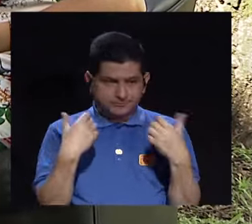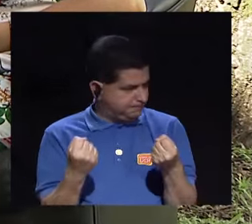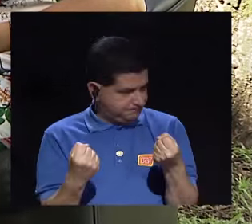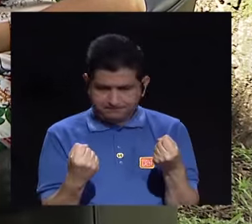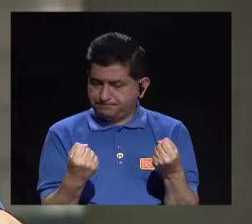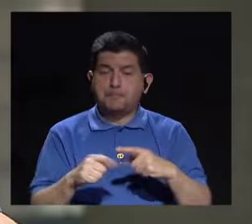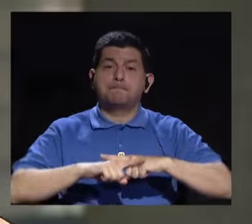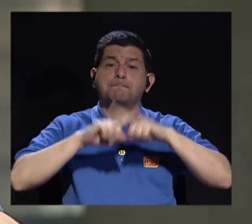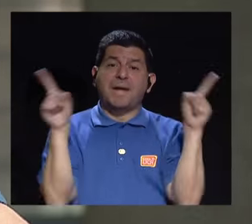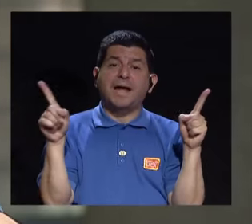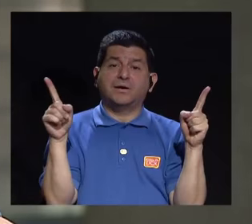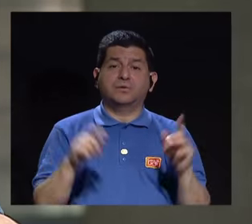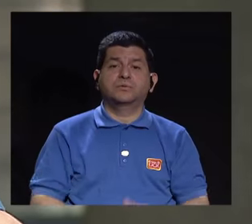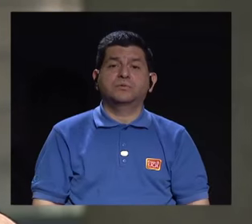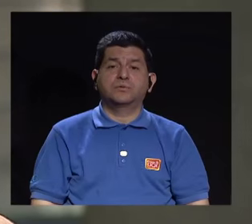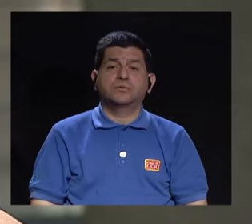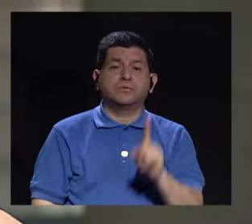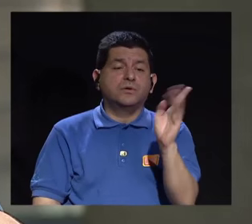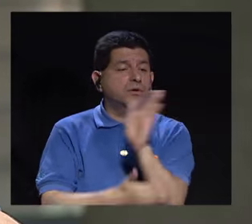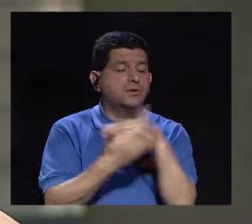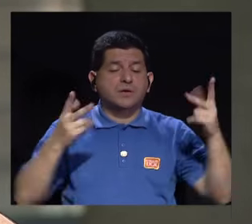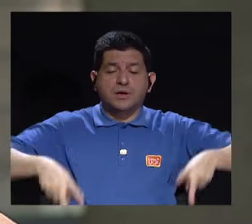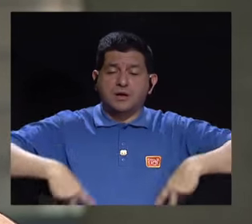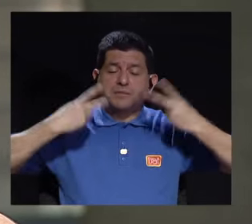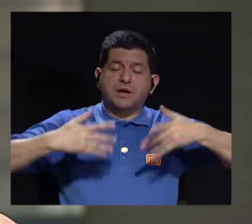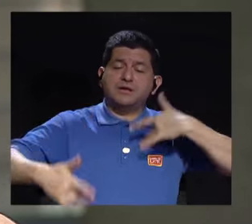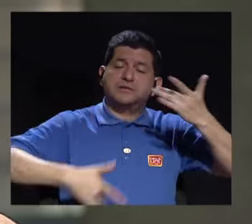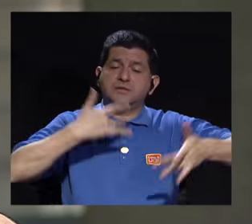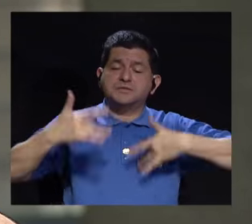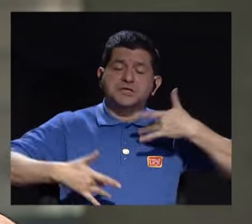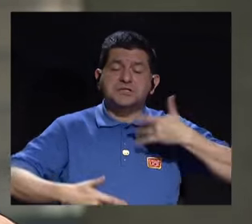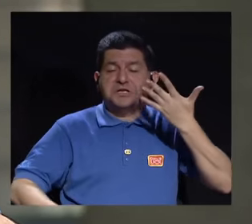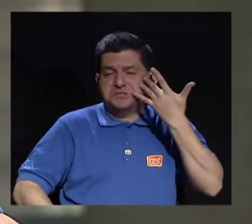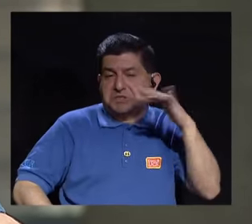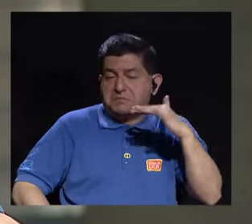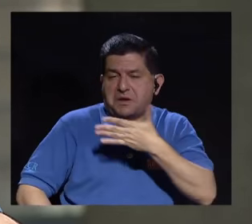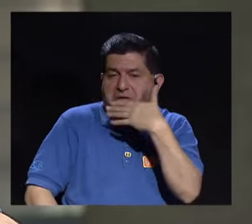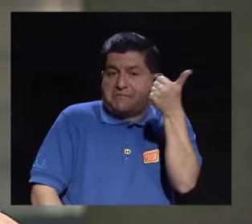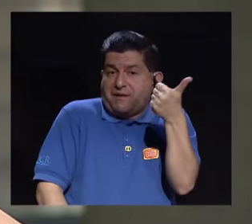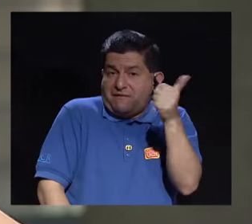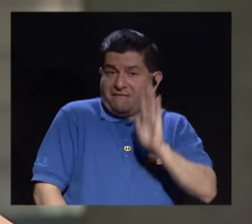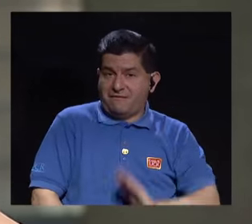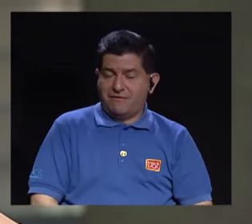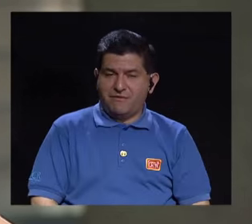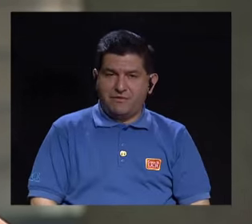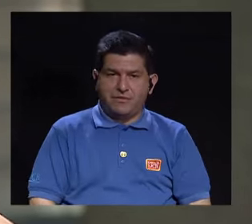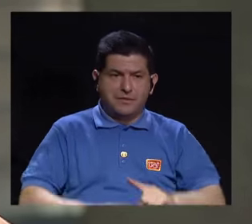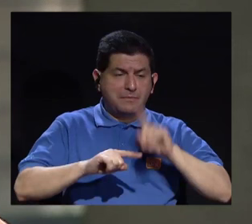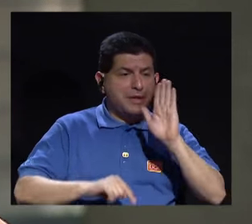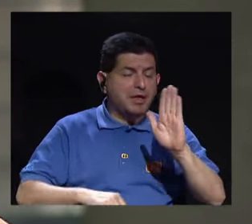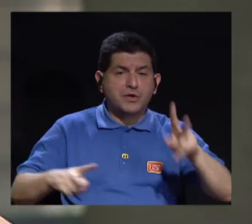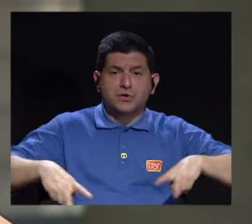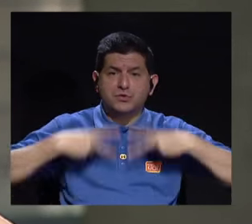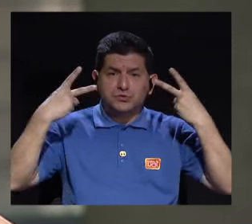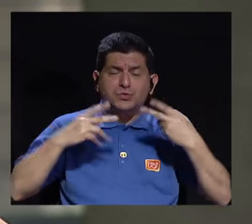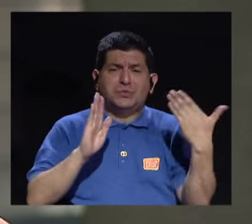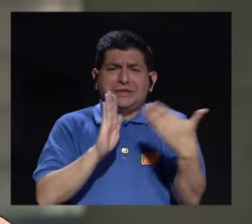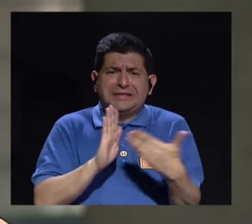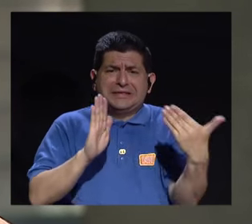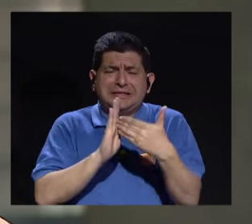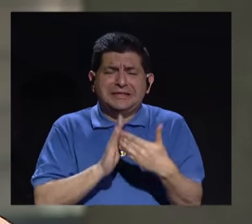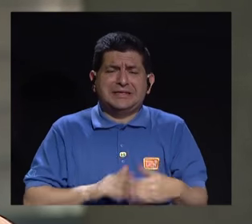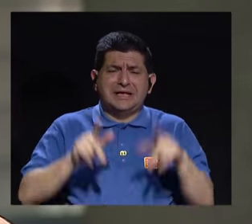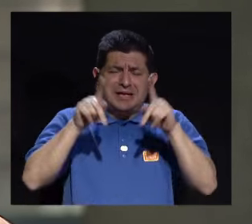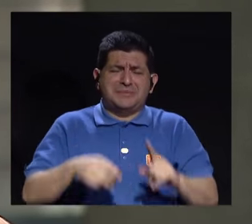saludables, pero que en cierto aspecto de su vida lo hace sentir aparentemente mejor, aunque su vida se vaya desmoronando,